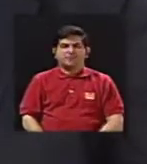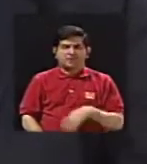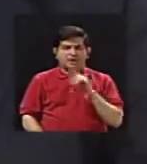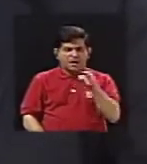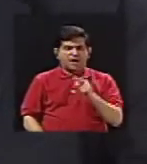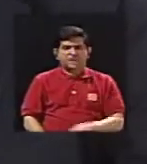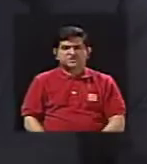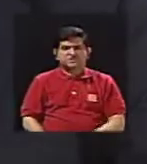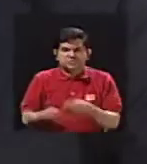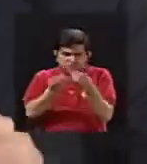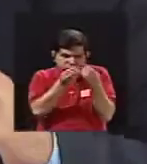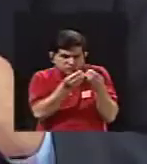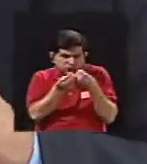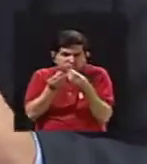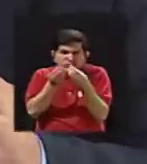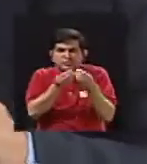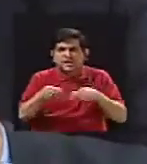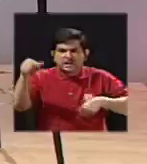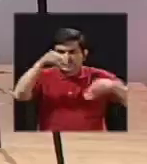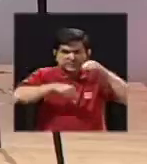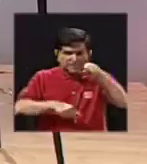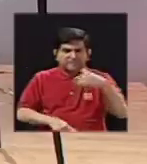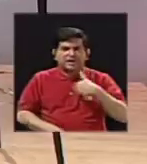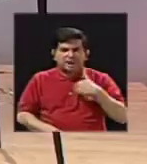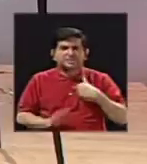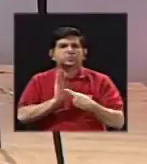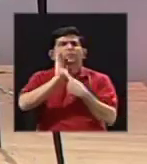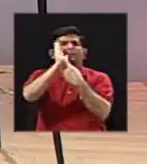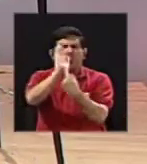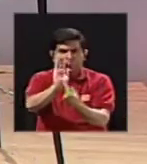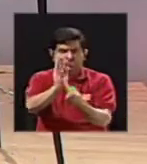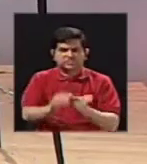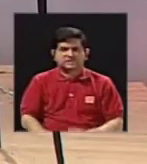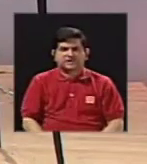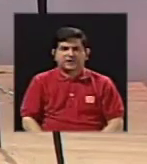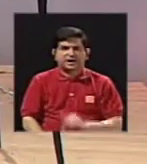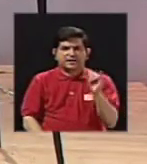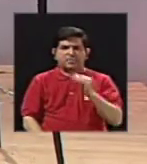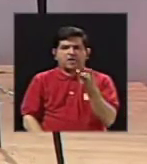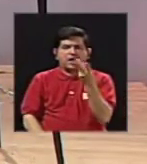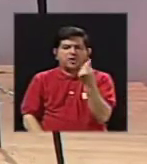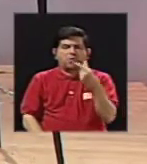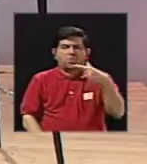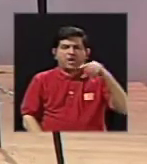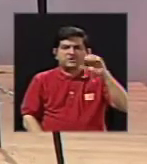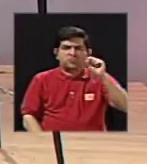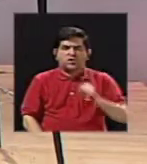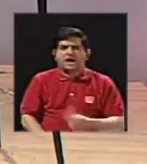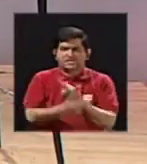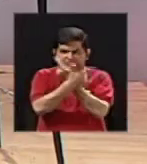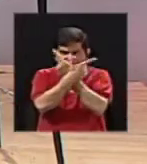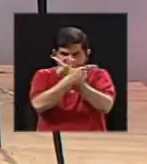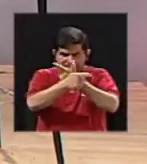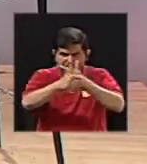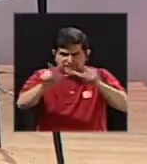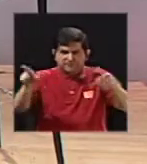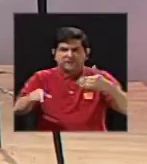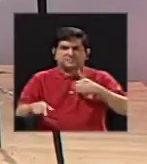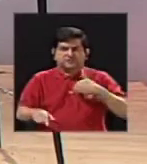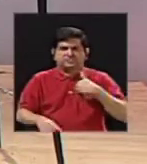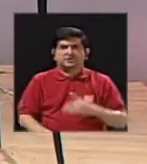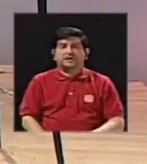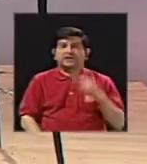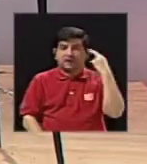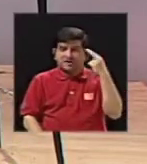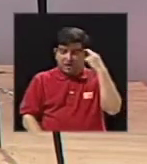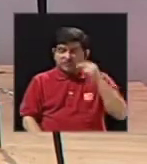esos residuos químicos que se encuentran allí van a indicar la cantidad de gases que están siendo emitidos, porque